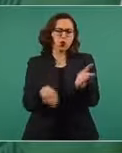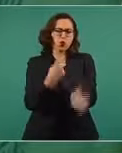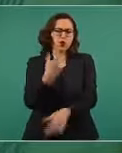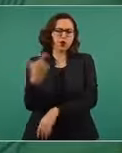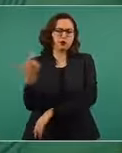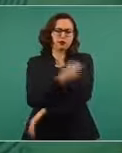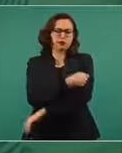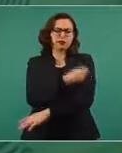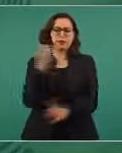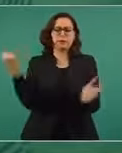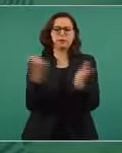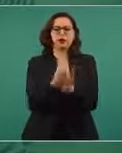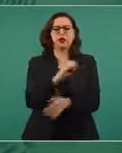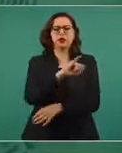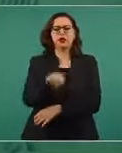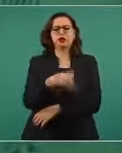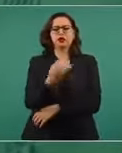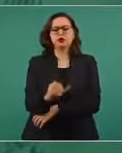Johnson & Johnson.